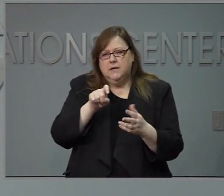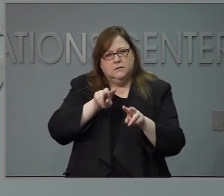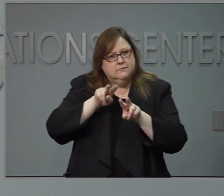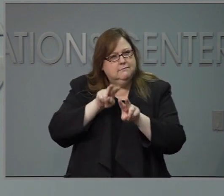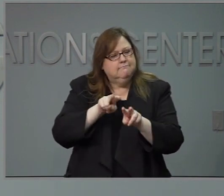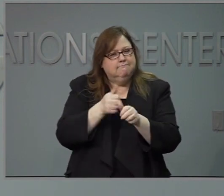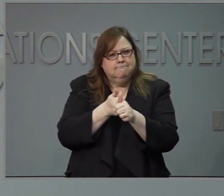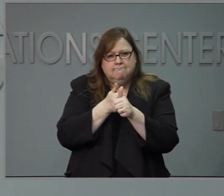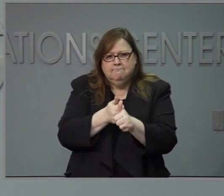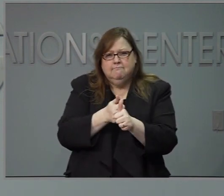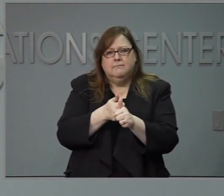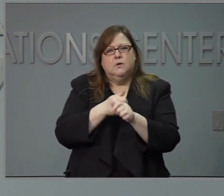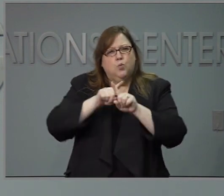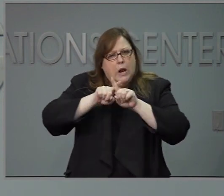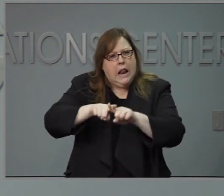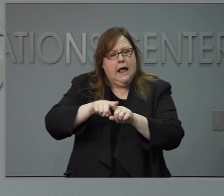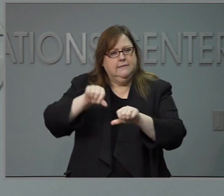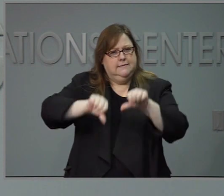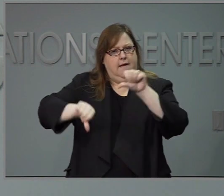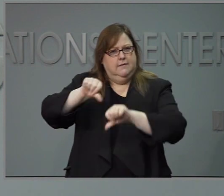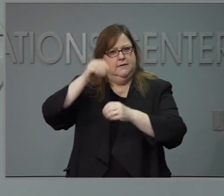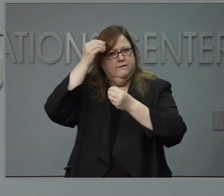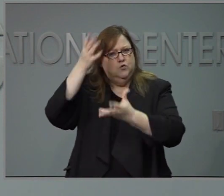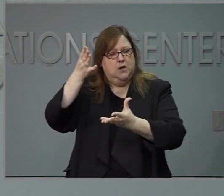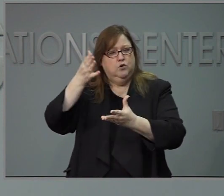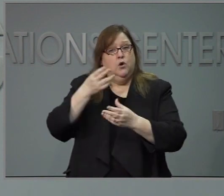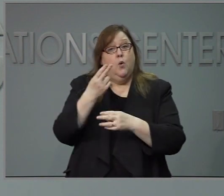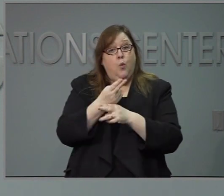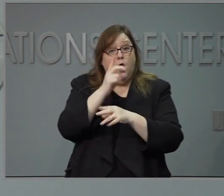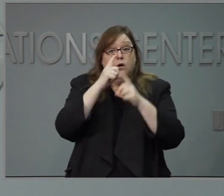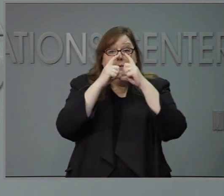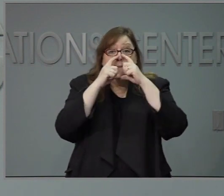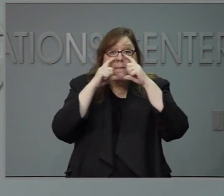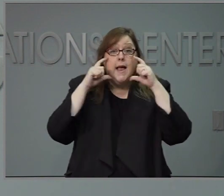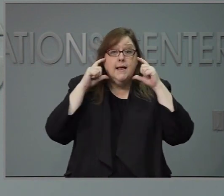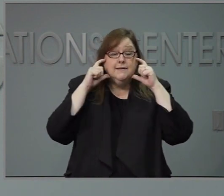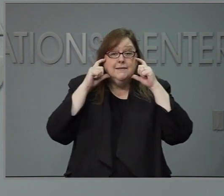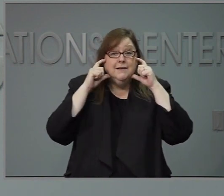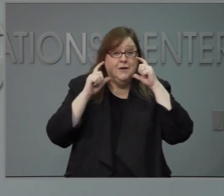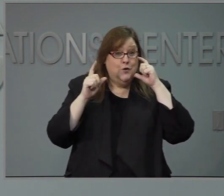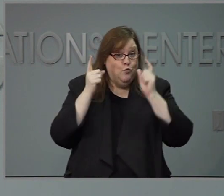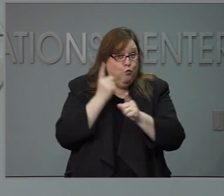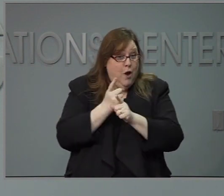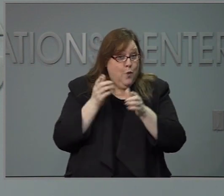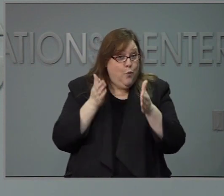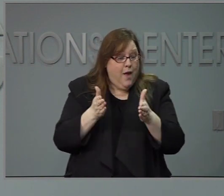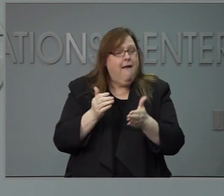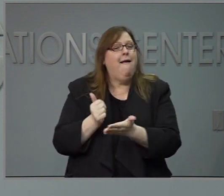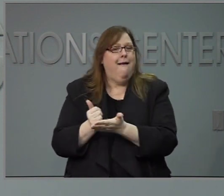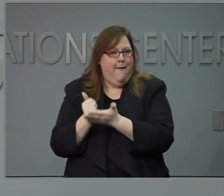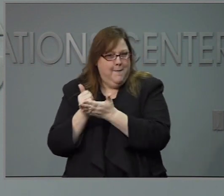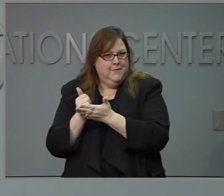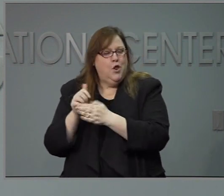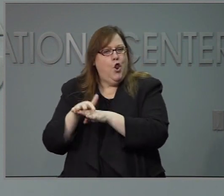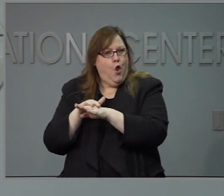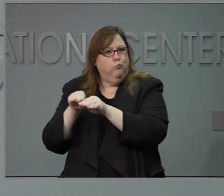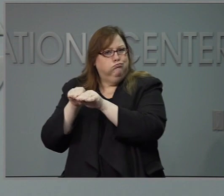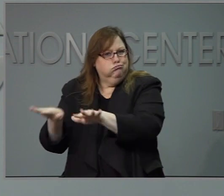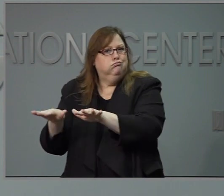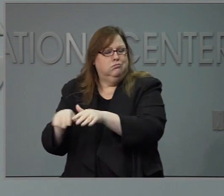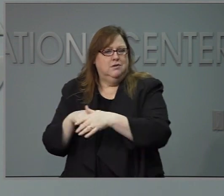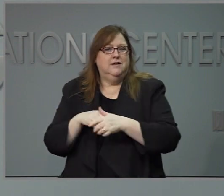Si confiamos en la ciencia, utilizar una mascarilla adecuadamente reduce la propagación, distanciarse a seis pies y